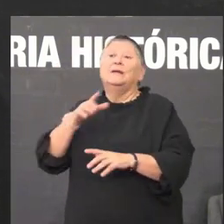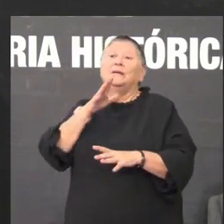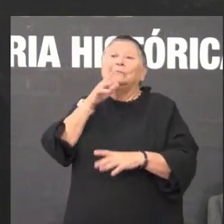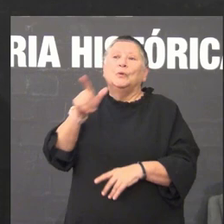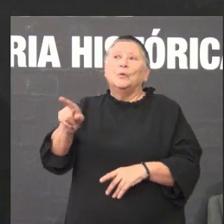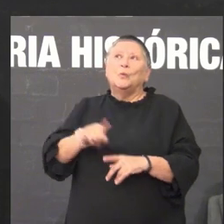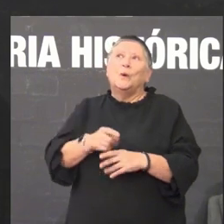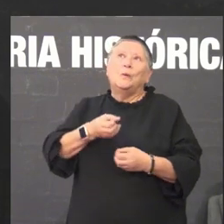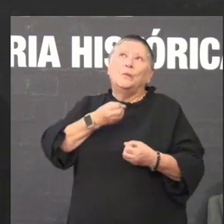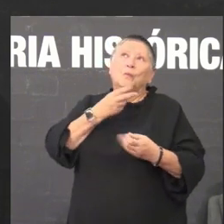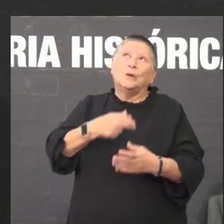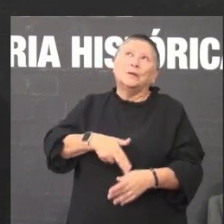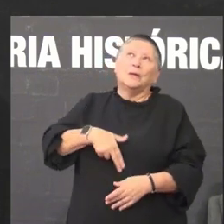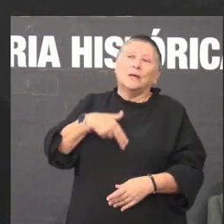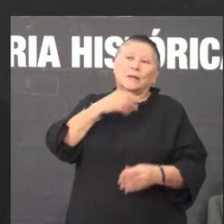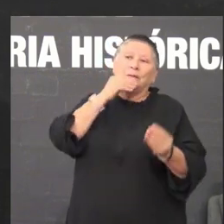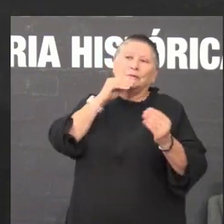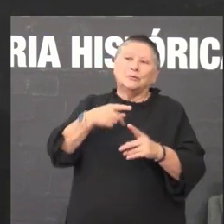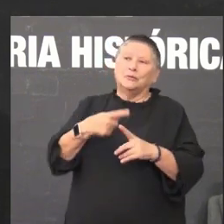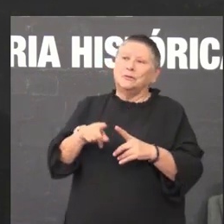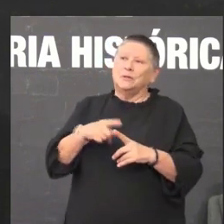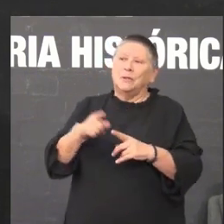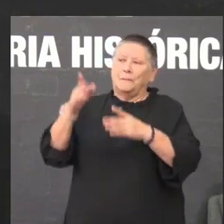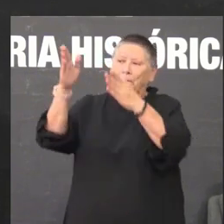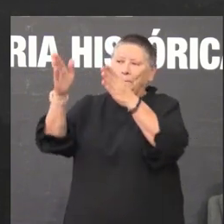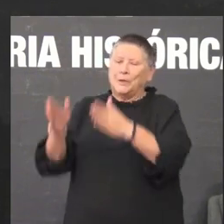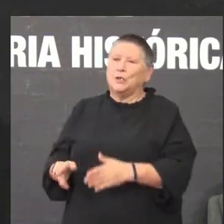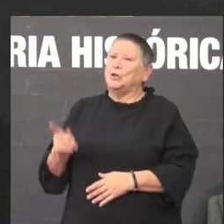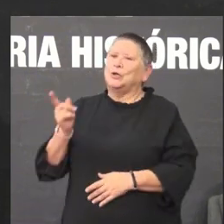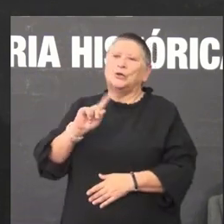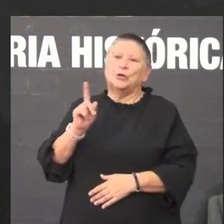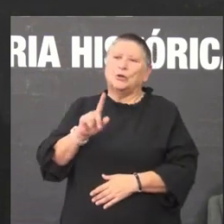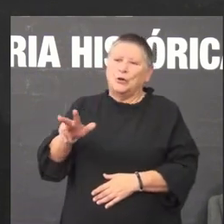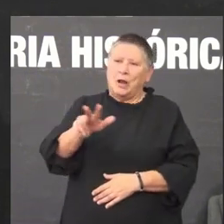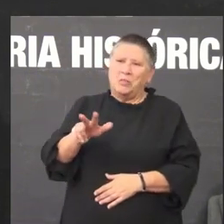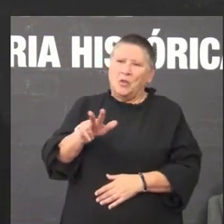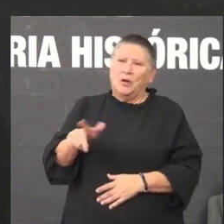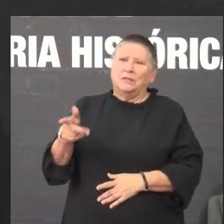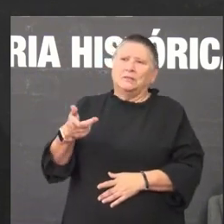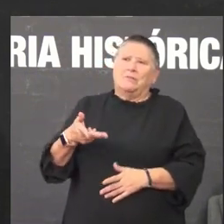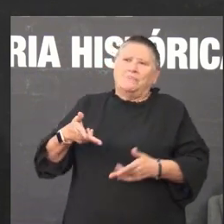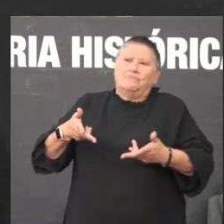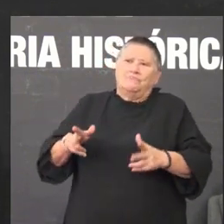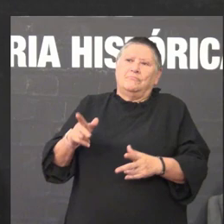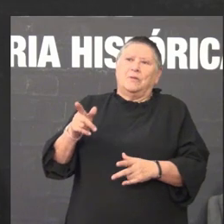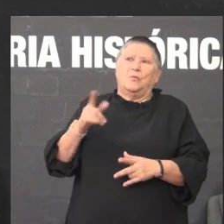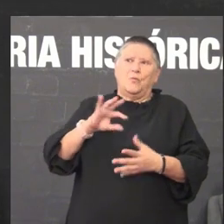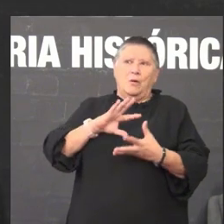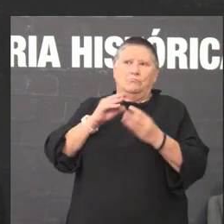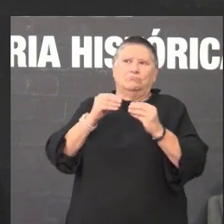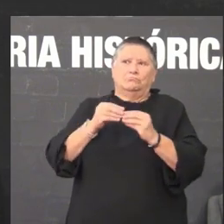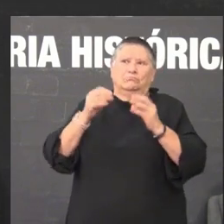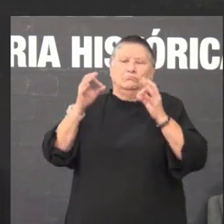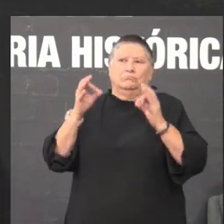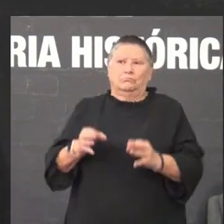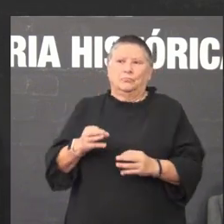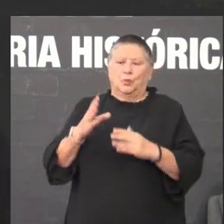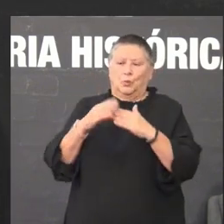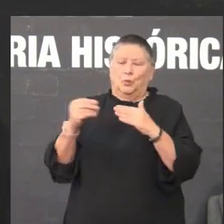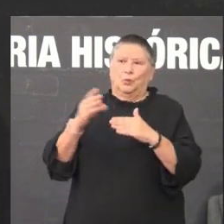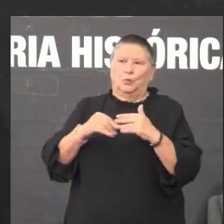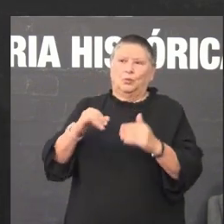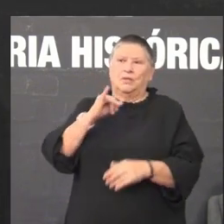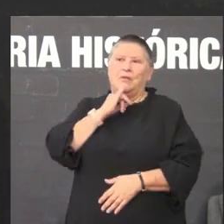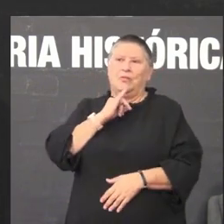testemunho xeral que deu el como persoa nacionalista galega demócrata é coherente no uso do idioma en